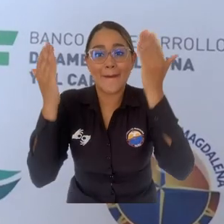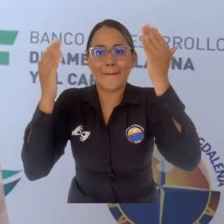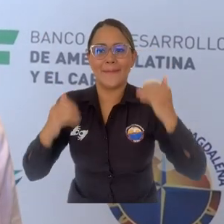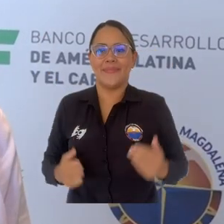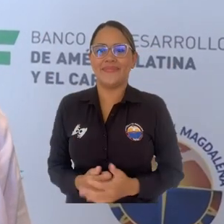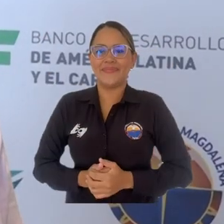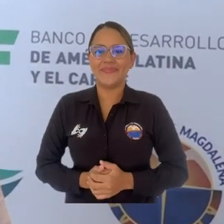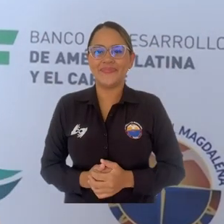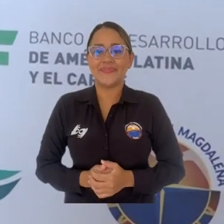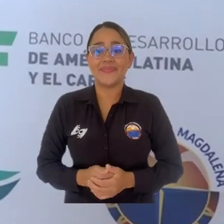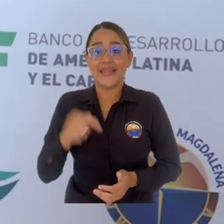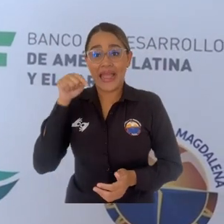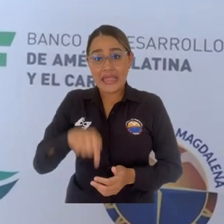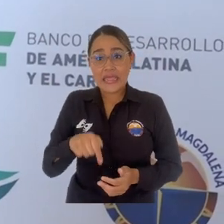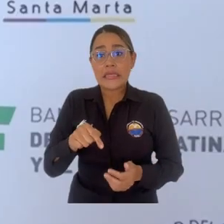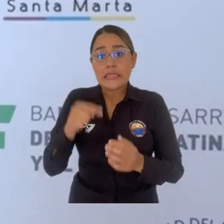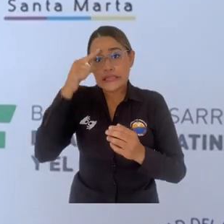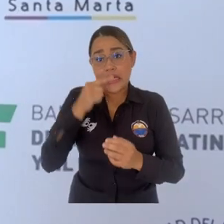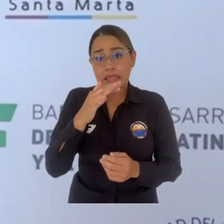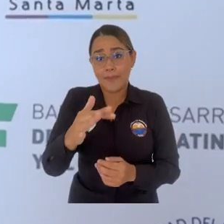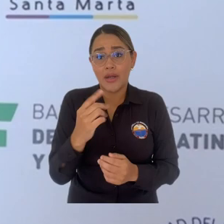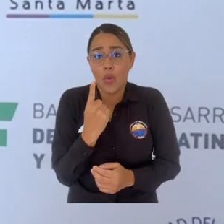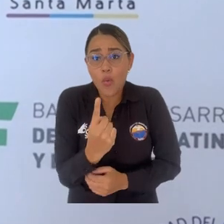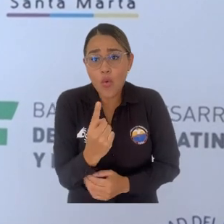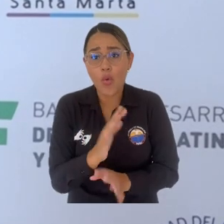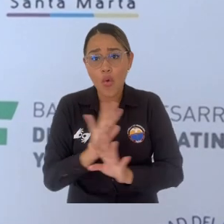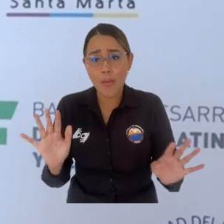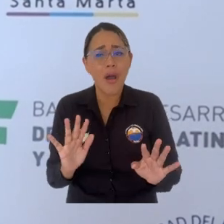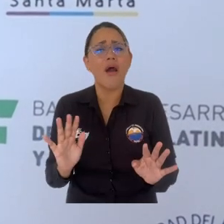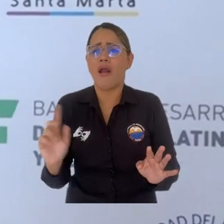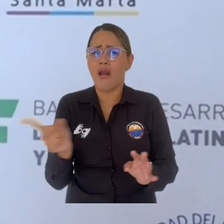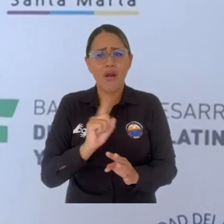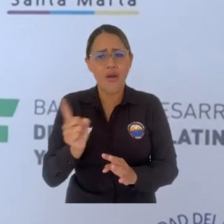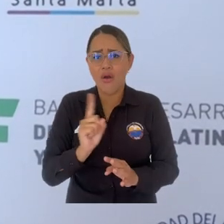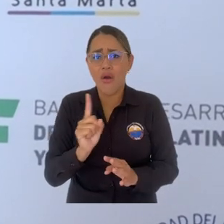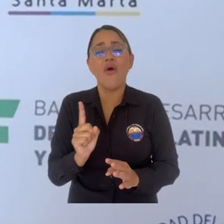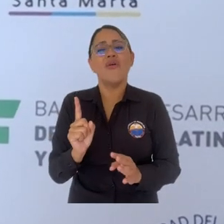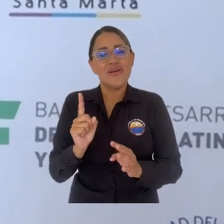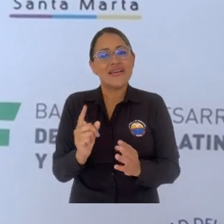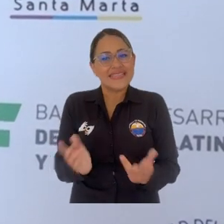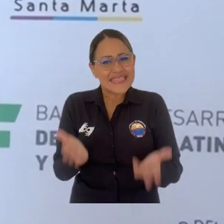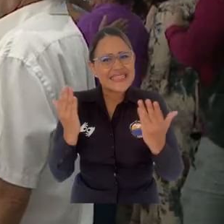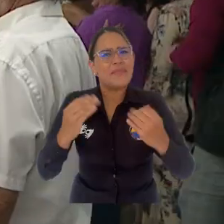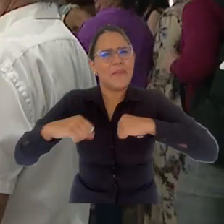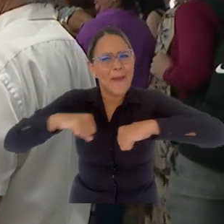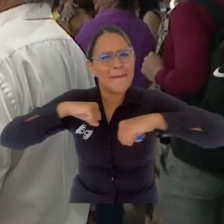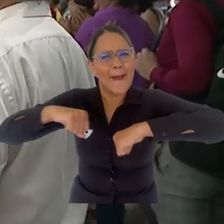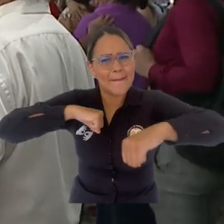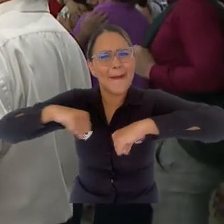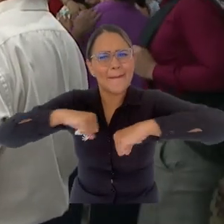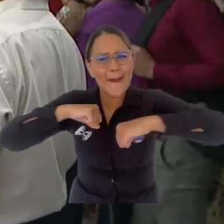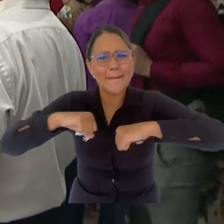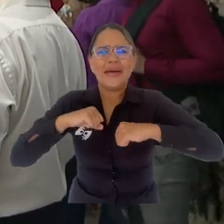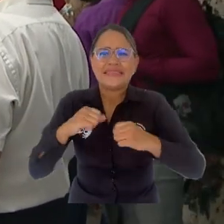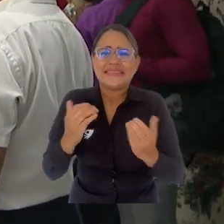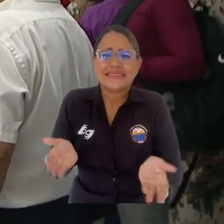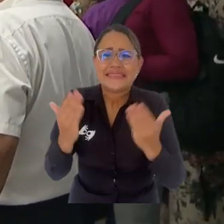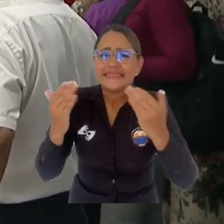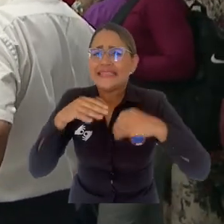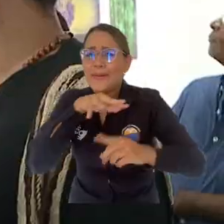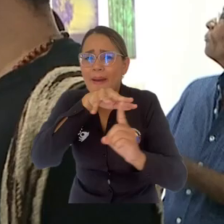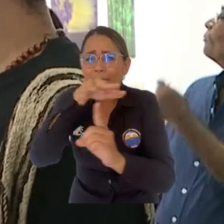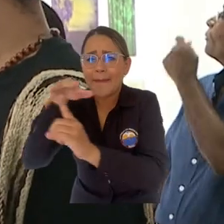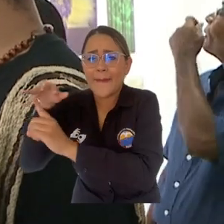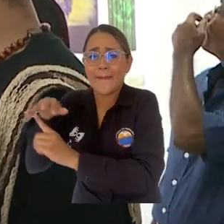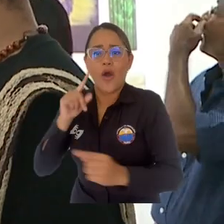solamente Santa Marta es un destino de sol y playa, de naturaleza, sino también de su cultura. Es muy importante y ese es uno de los grandes retos que